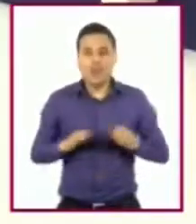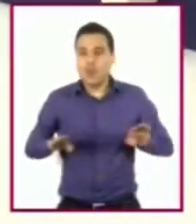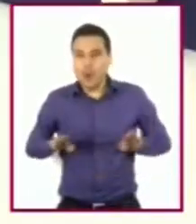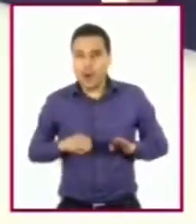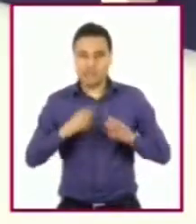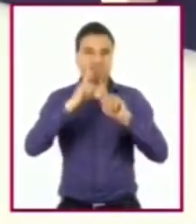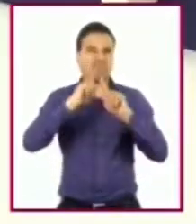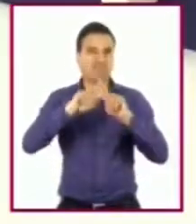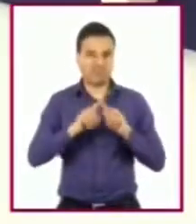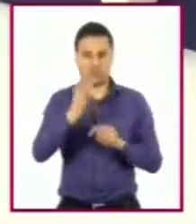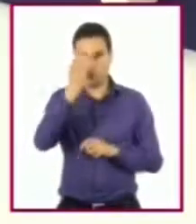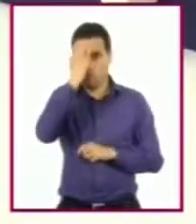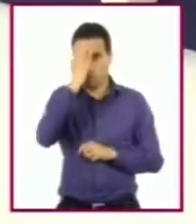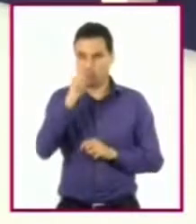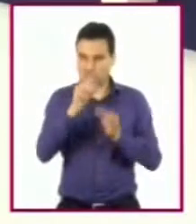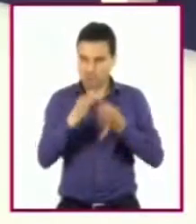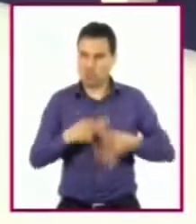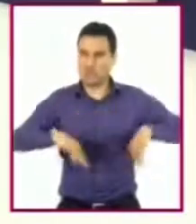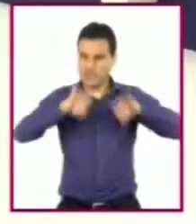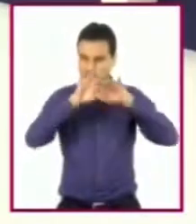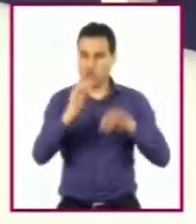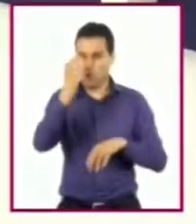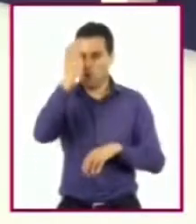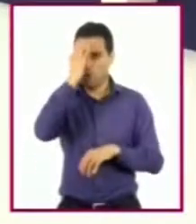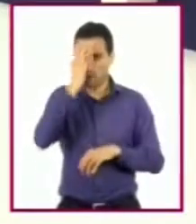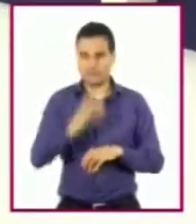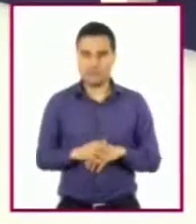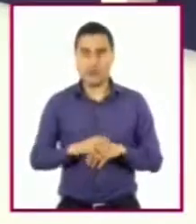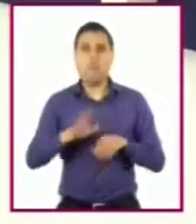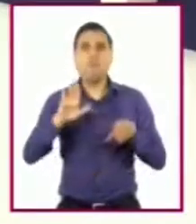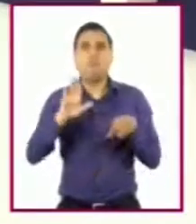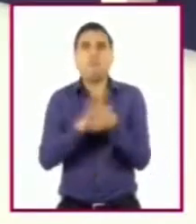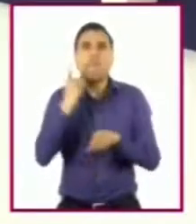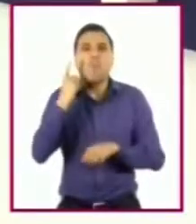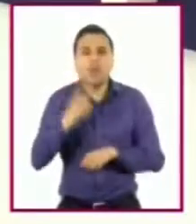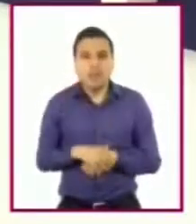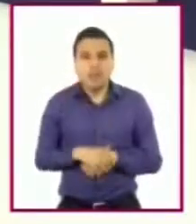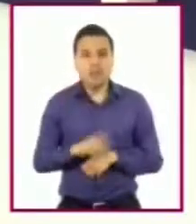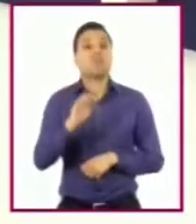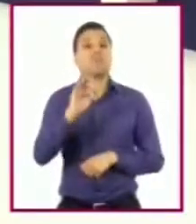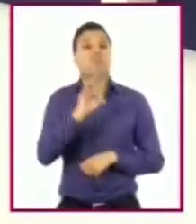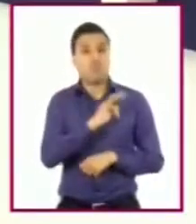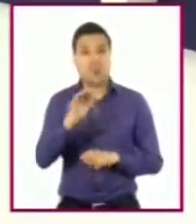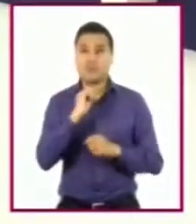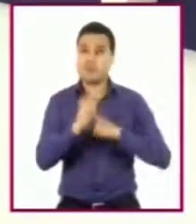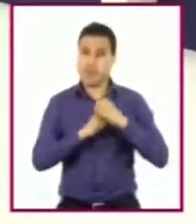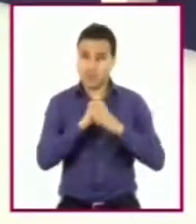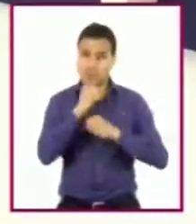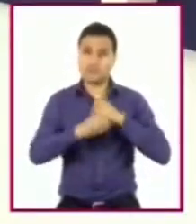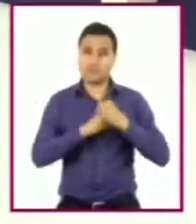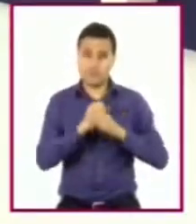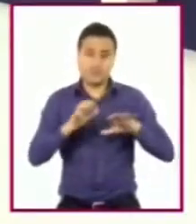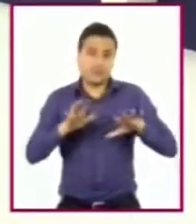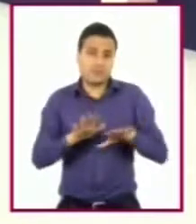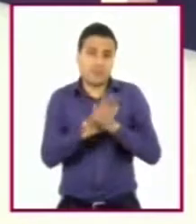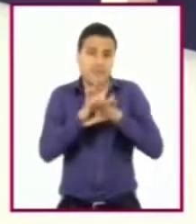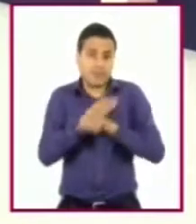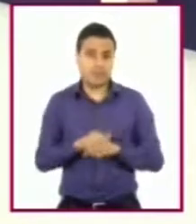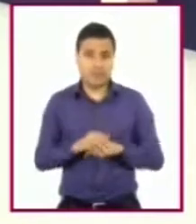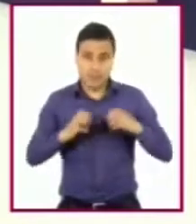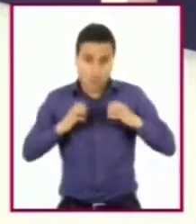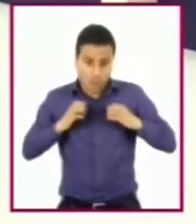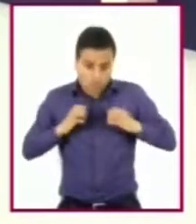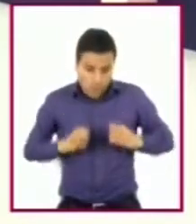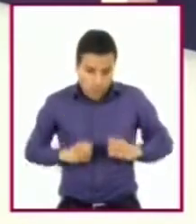conocerlo y observarlo, debido a que algunas pueden cambiar con el tiempo. Unas porque cambian nuestro cuerpo